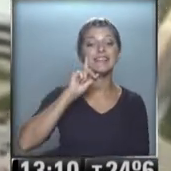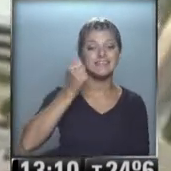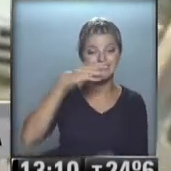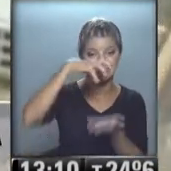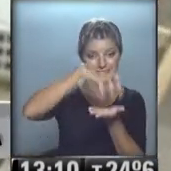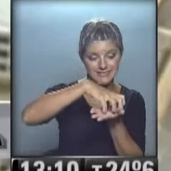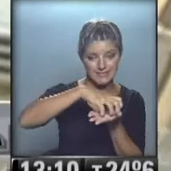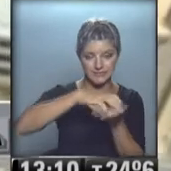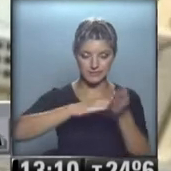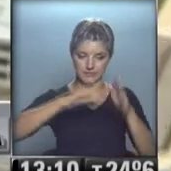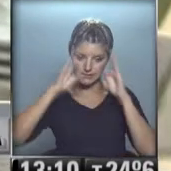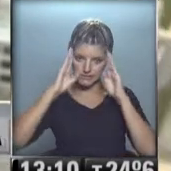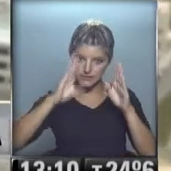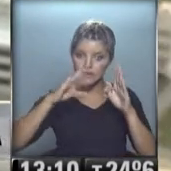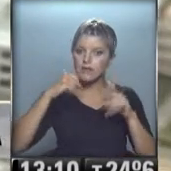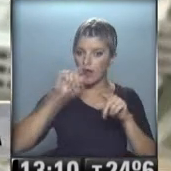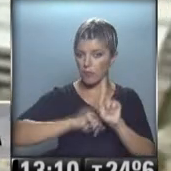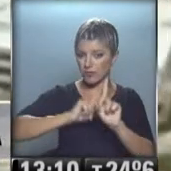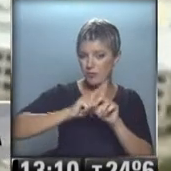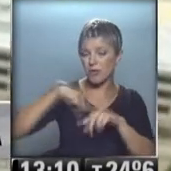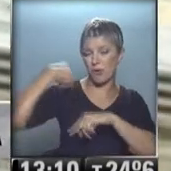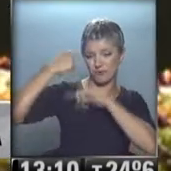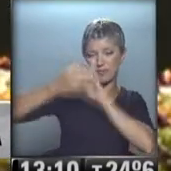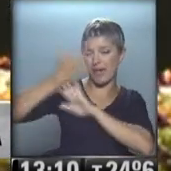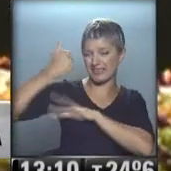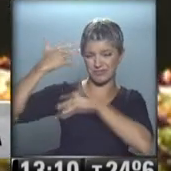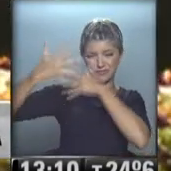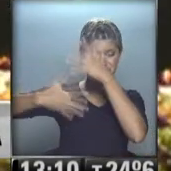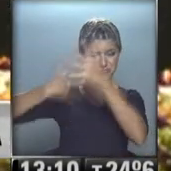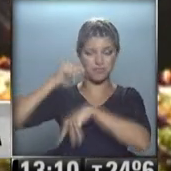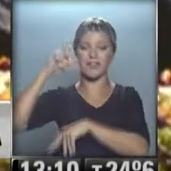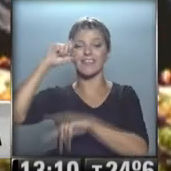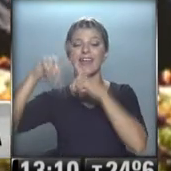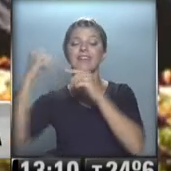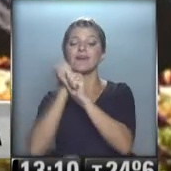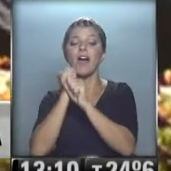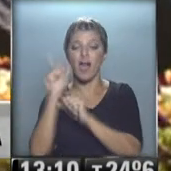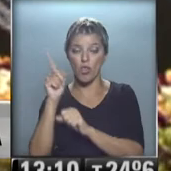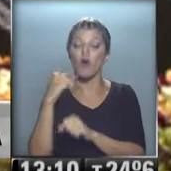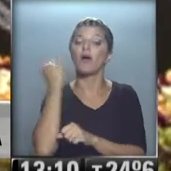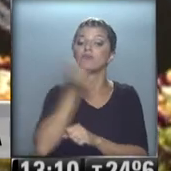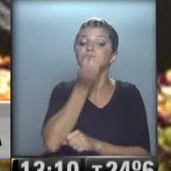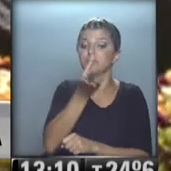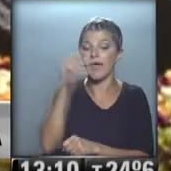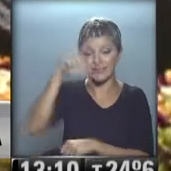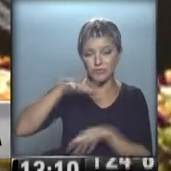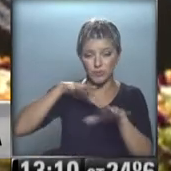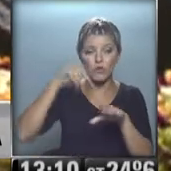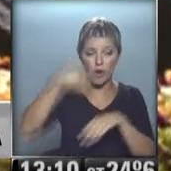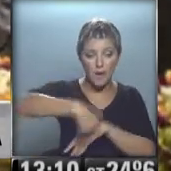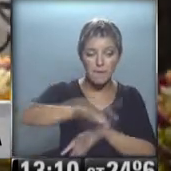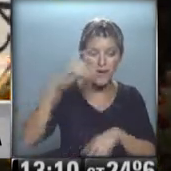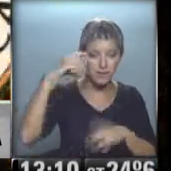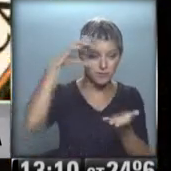ojo de la tormenta cuando todavía no se acallaron los ecos del escándalo por el espionaje a países aliados una grave acusación por espionaje al Congreso